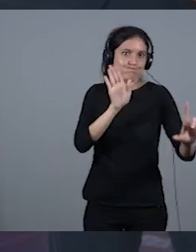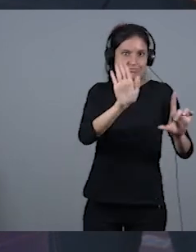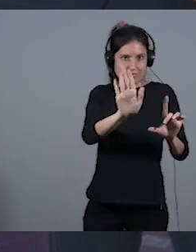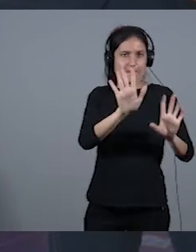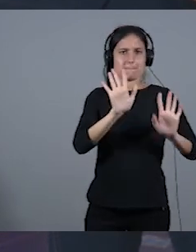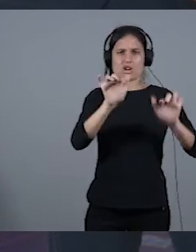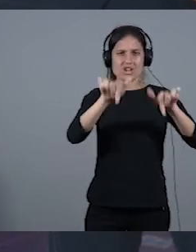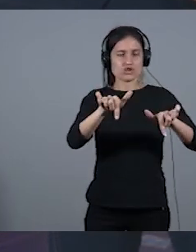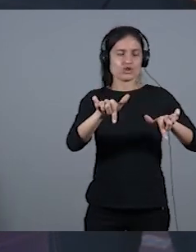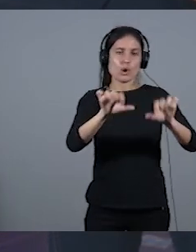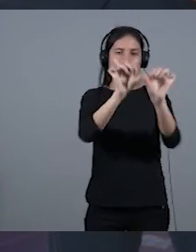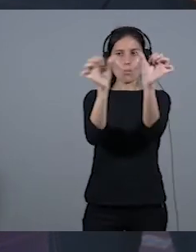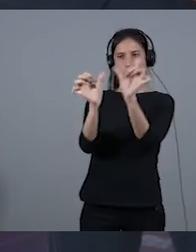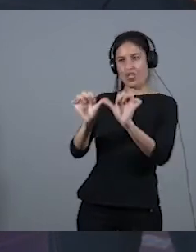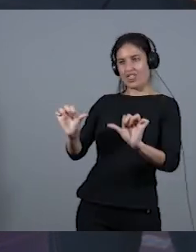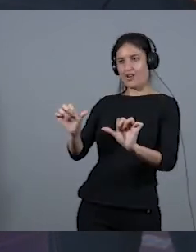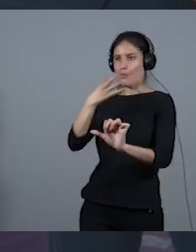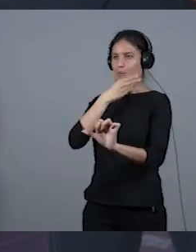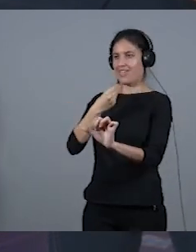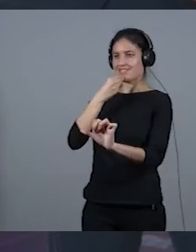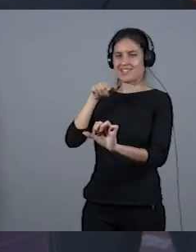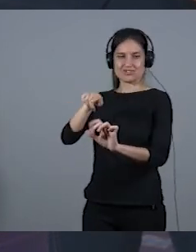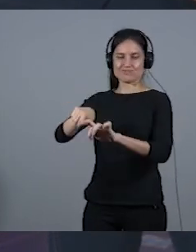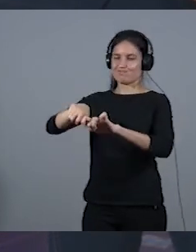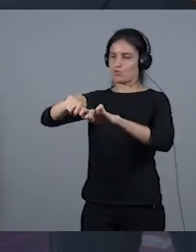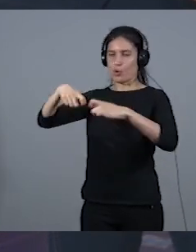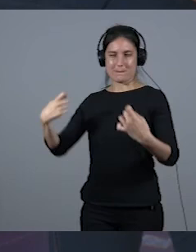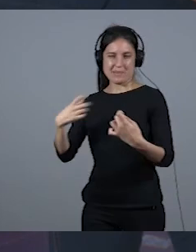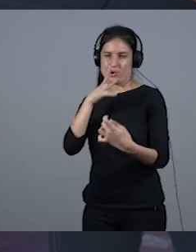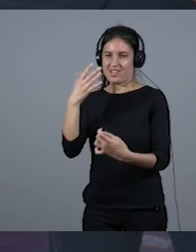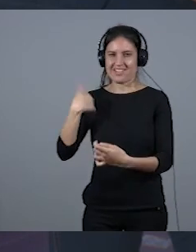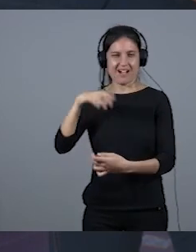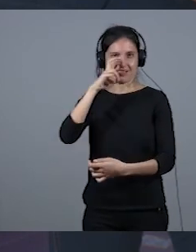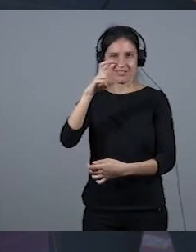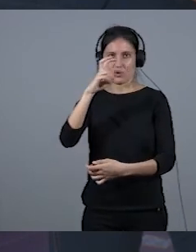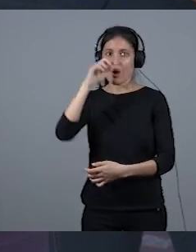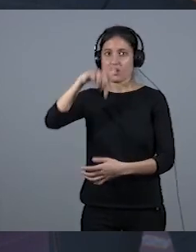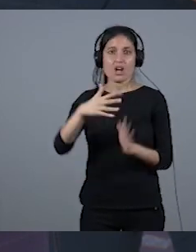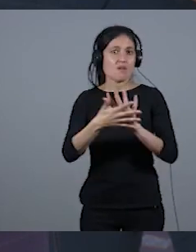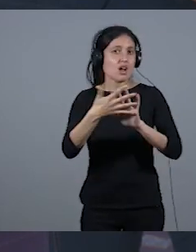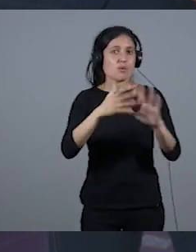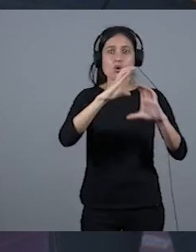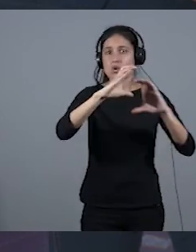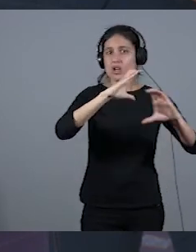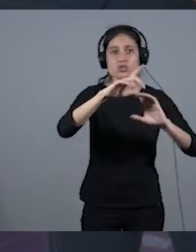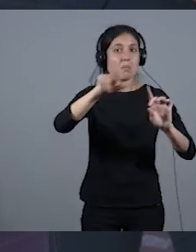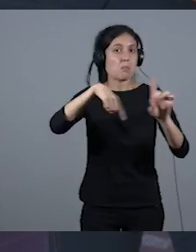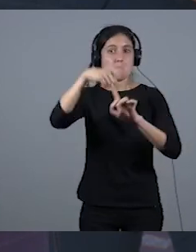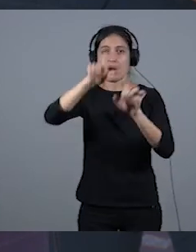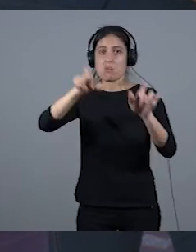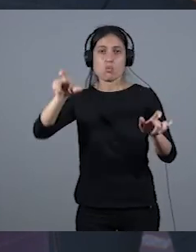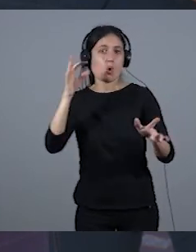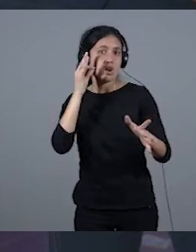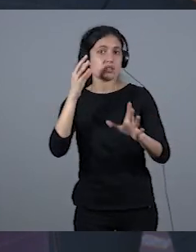con esos cánones ya anticuados, es decir, estamos hablando de comunicación, de mujeres comunicadoras, y